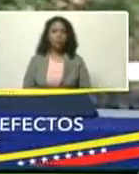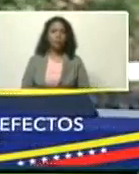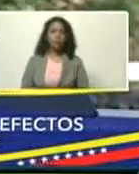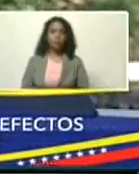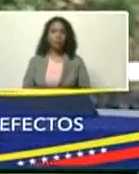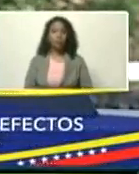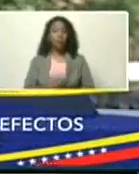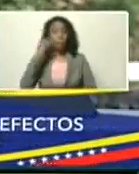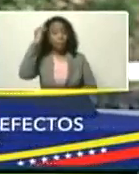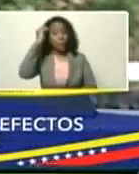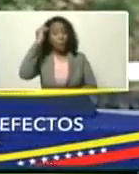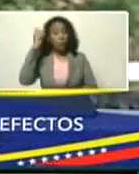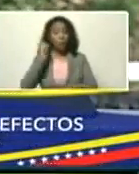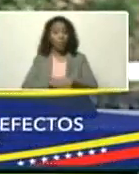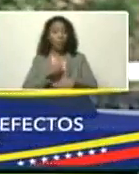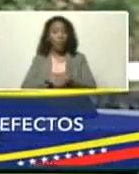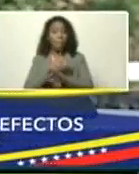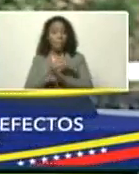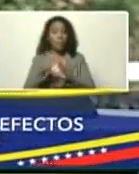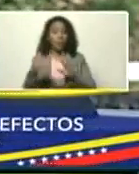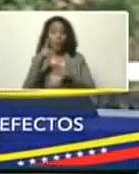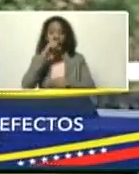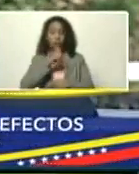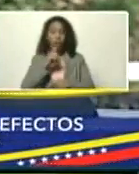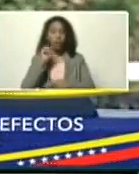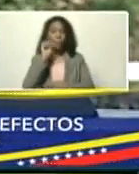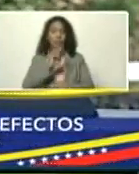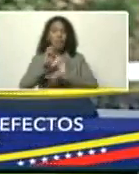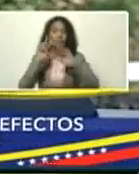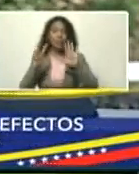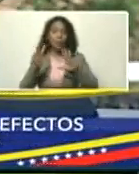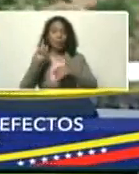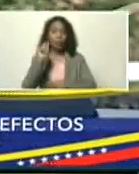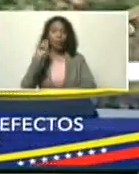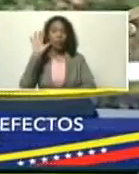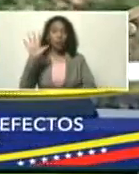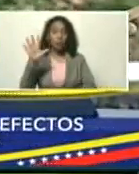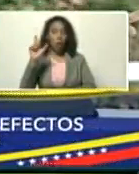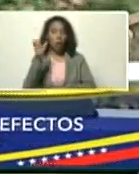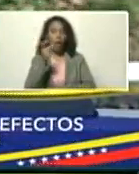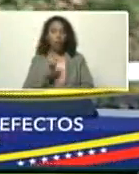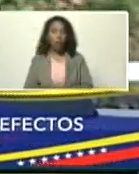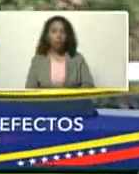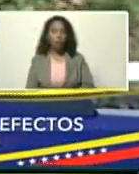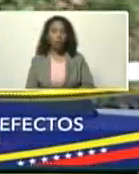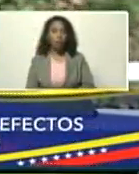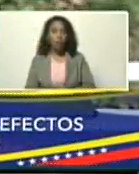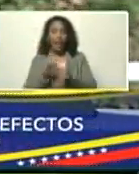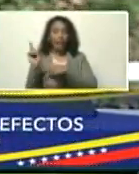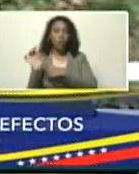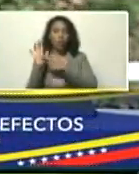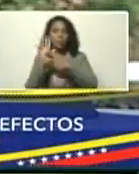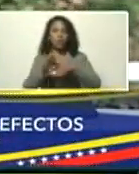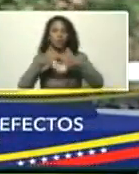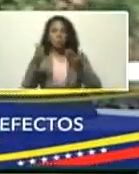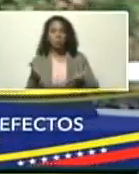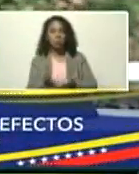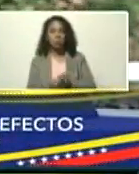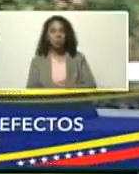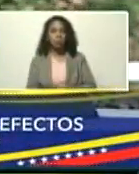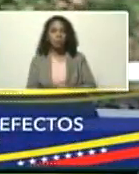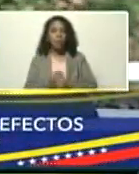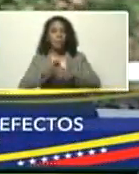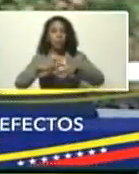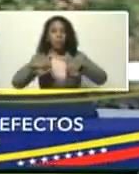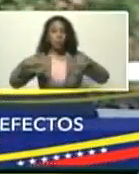considerando, la temperatura media anual, es, de 27.5 grados centígrados, eso representaría, un